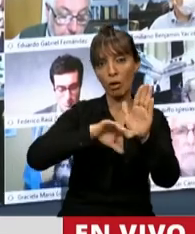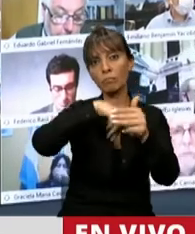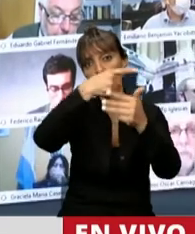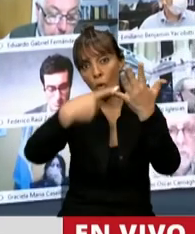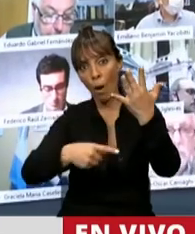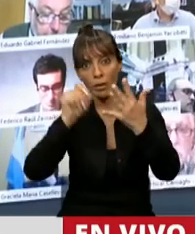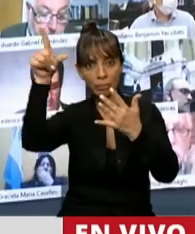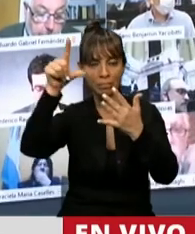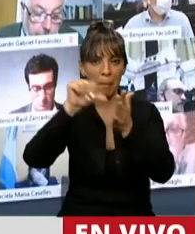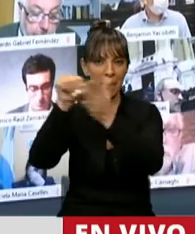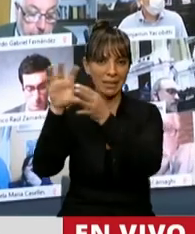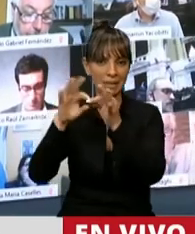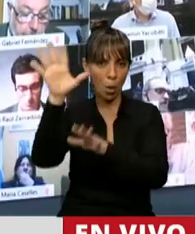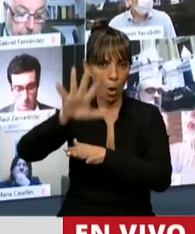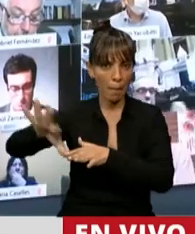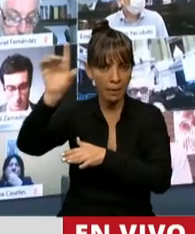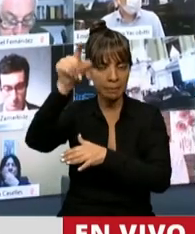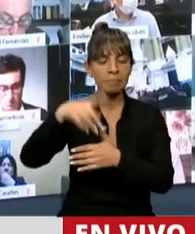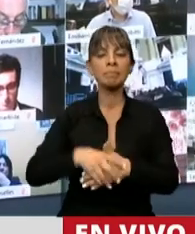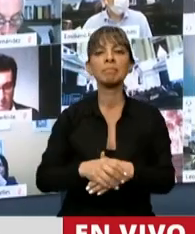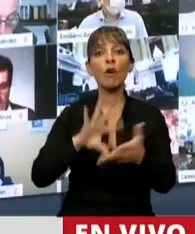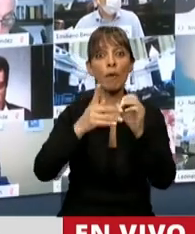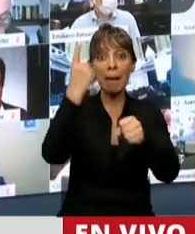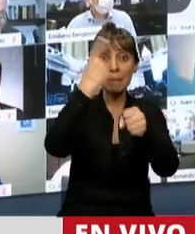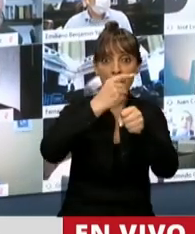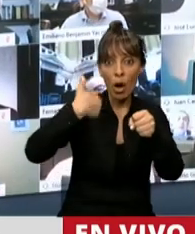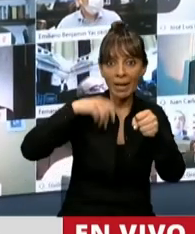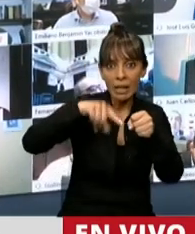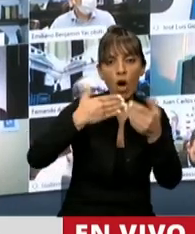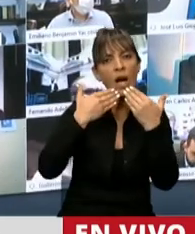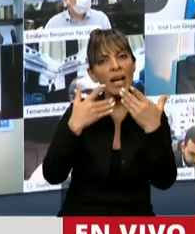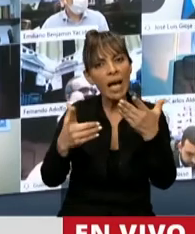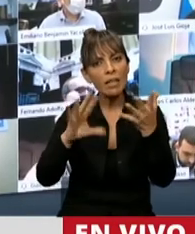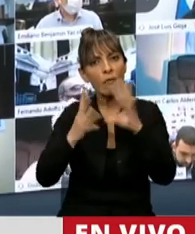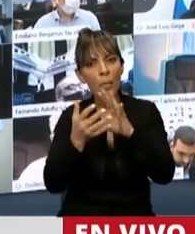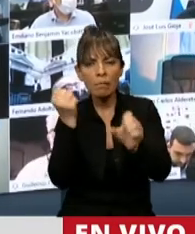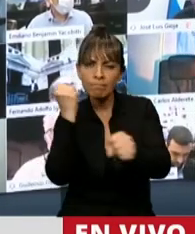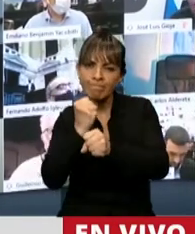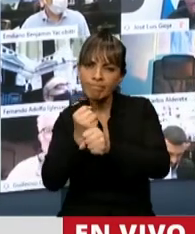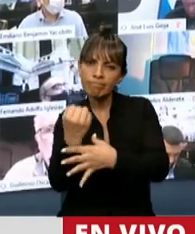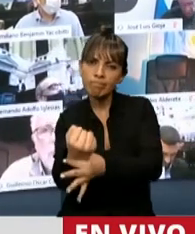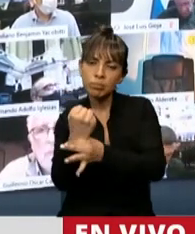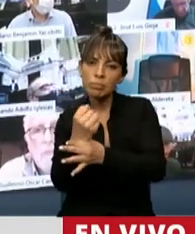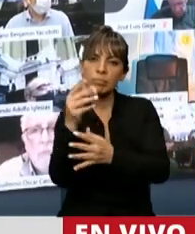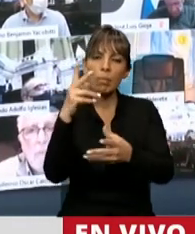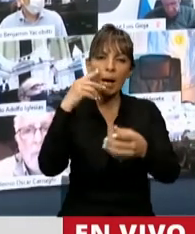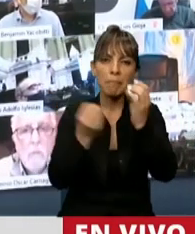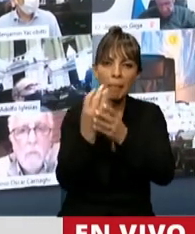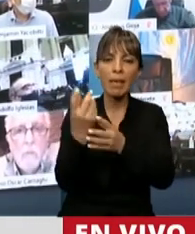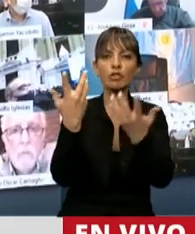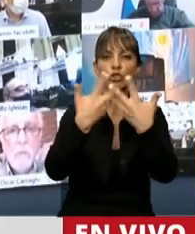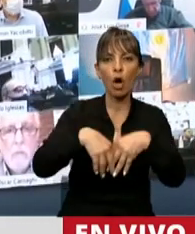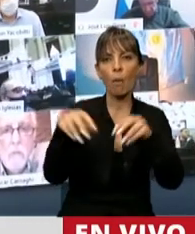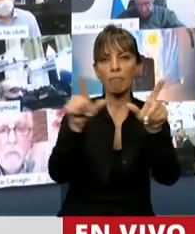europeas en la materia. Este posicionamiento está impulsado por un desempeño de excelencia en ingeniería de software y sistemas